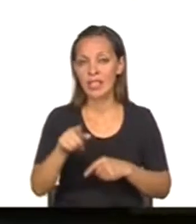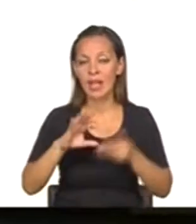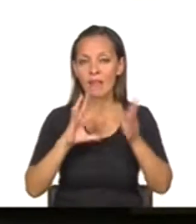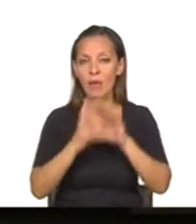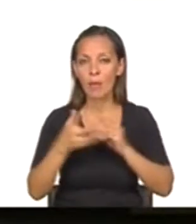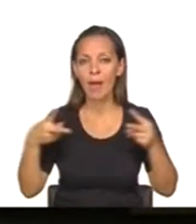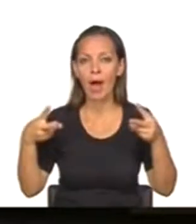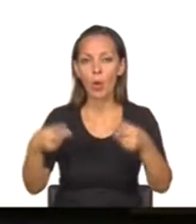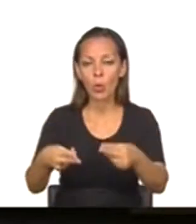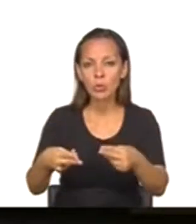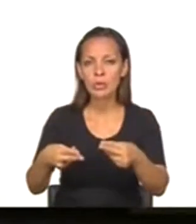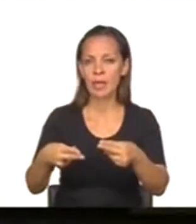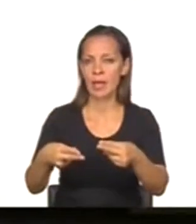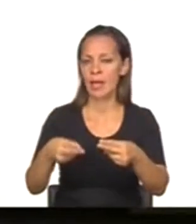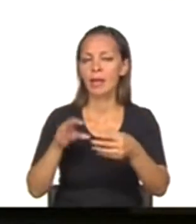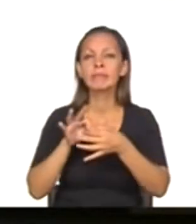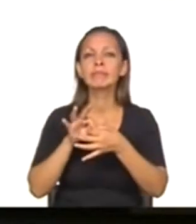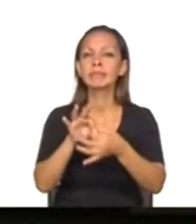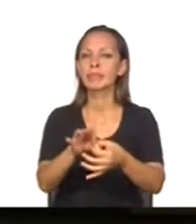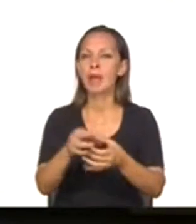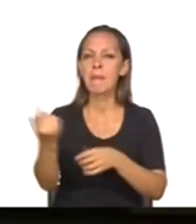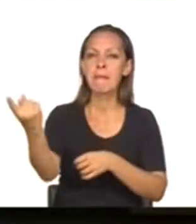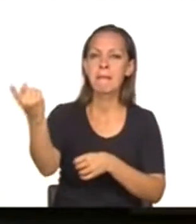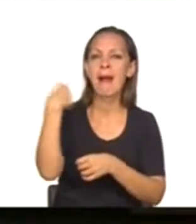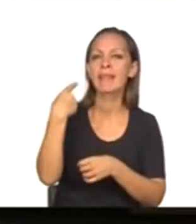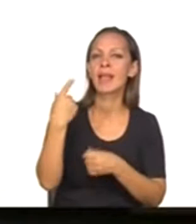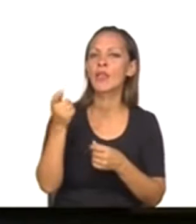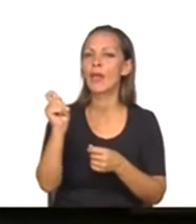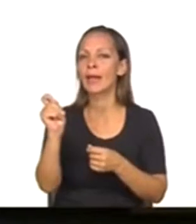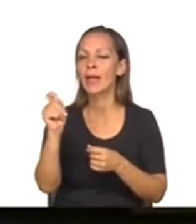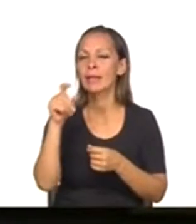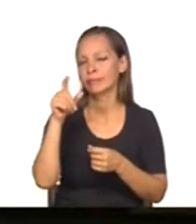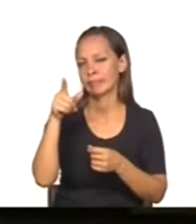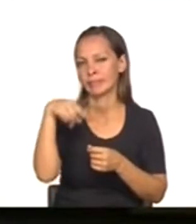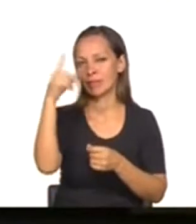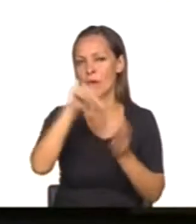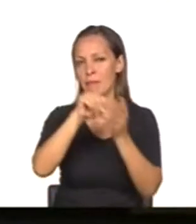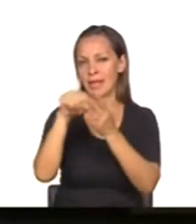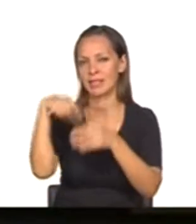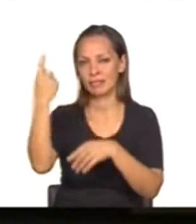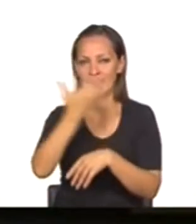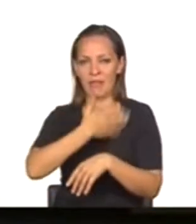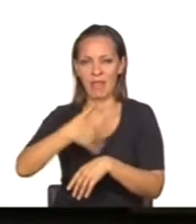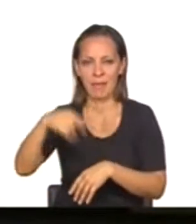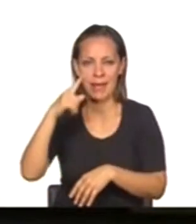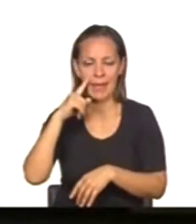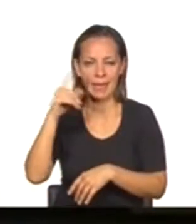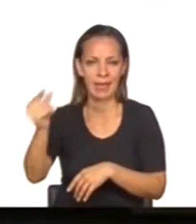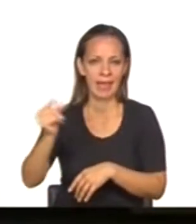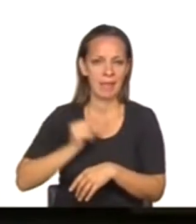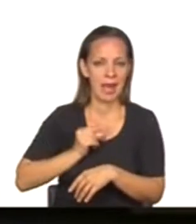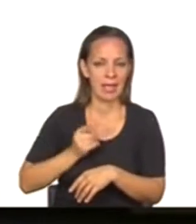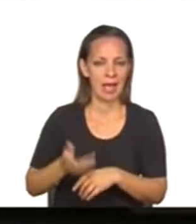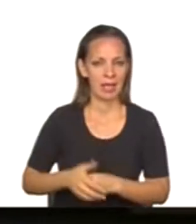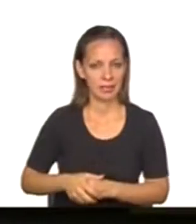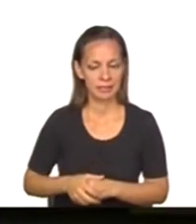señor presidente, responden a un mandato de organismos internacionales de crédito que el